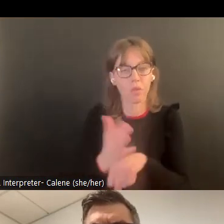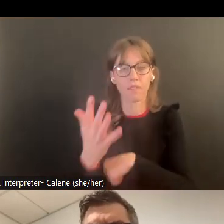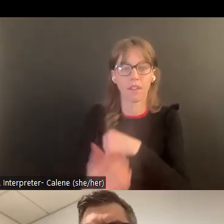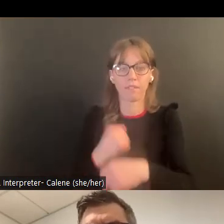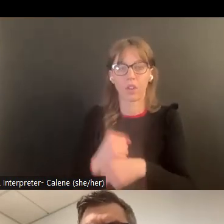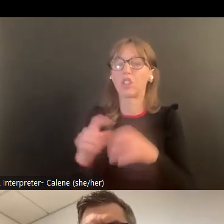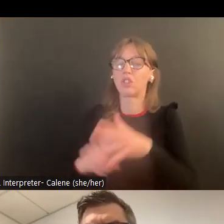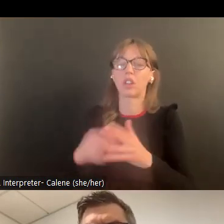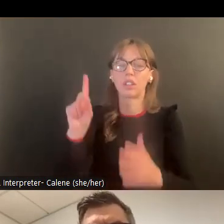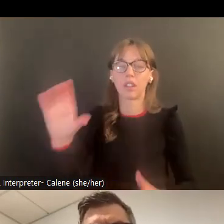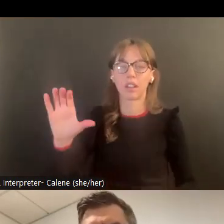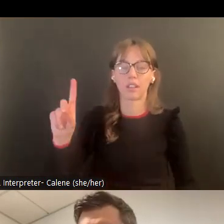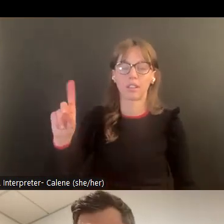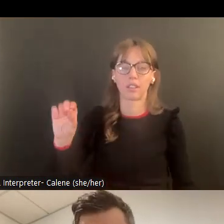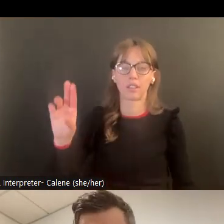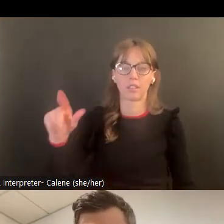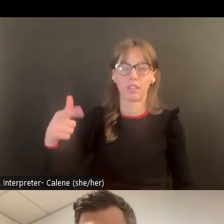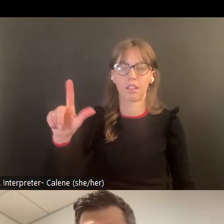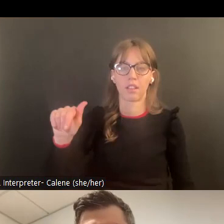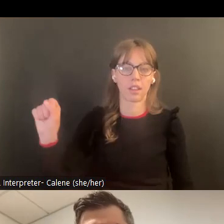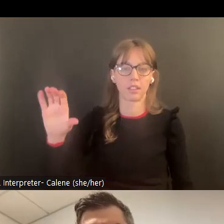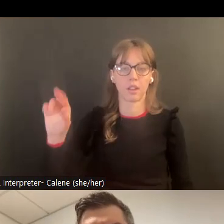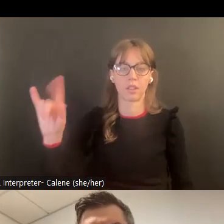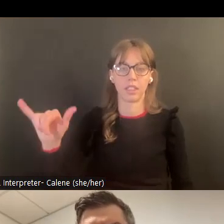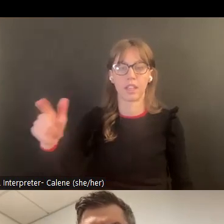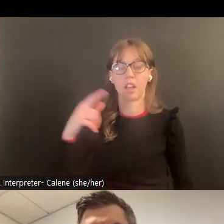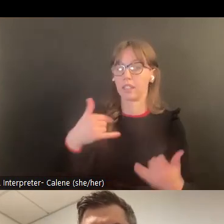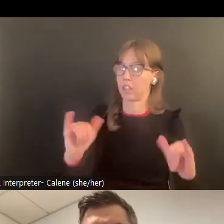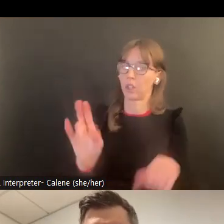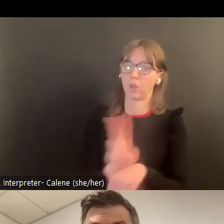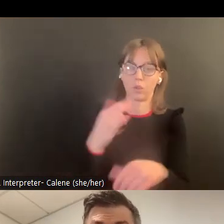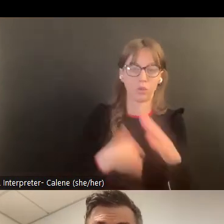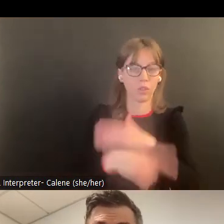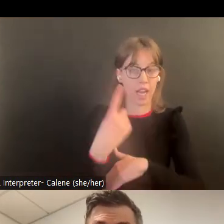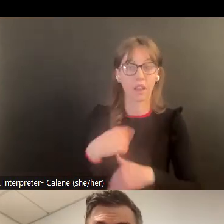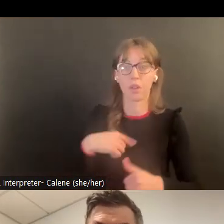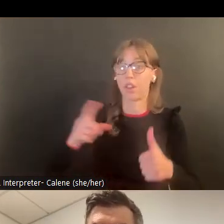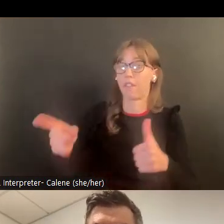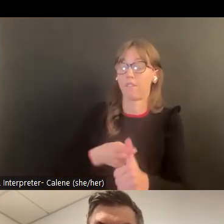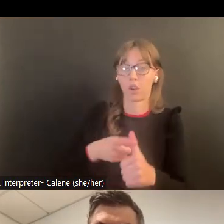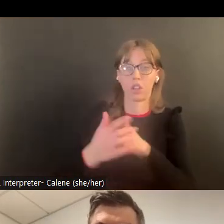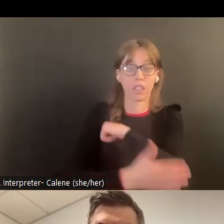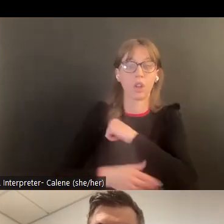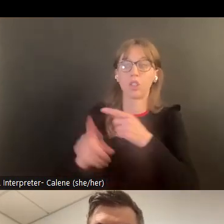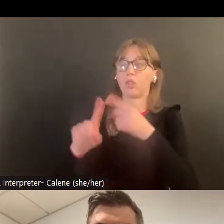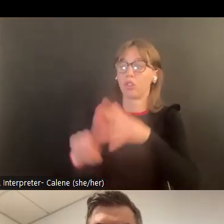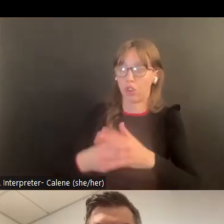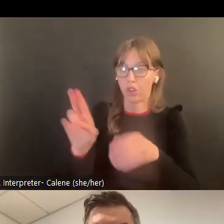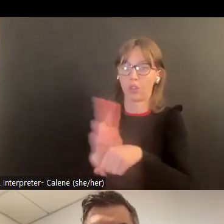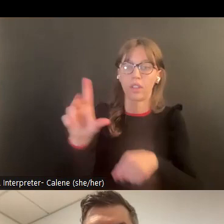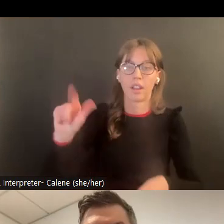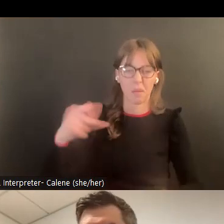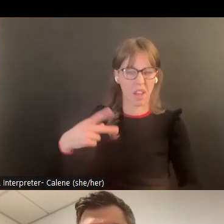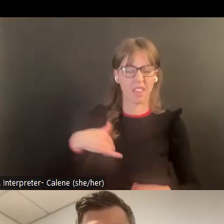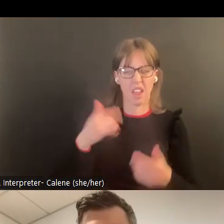un poco como más o menos como cinco años tuvimos en el condado Douglas que fue el primer